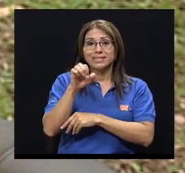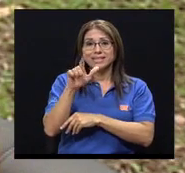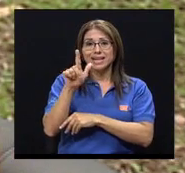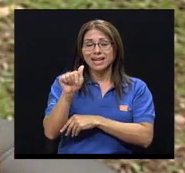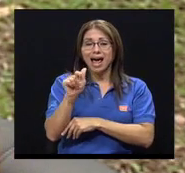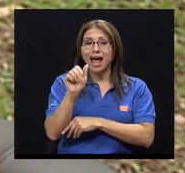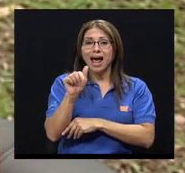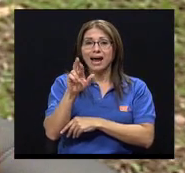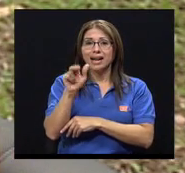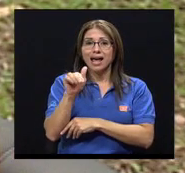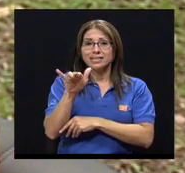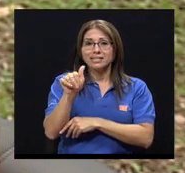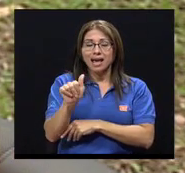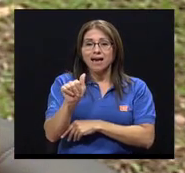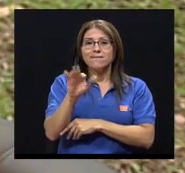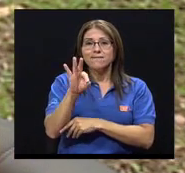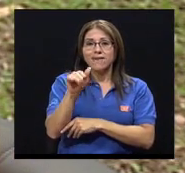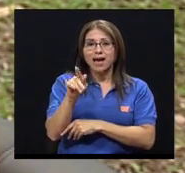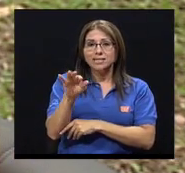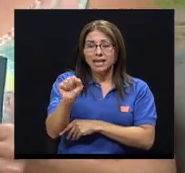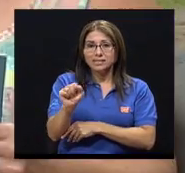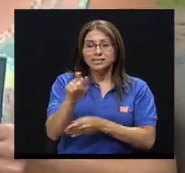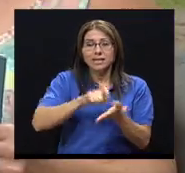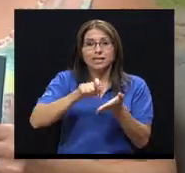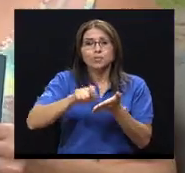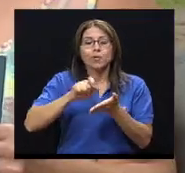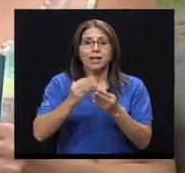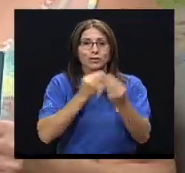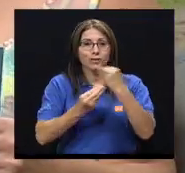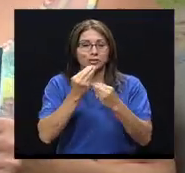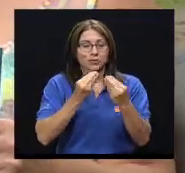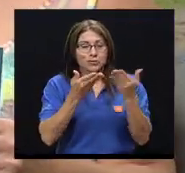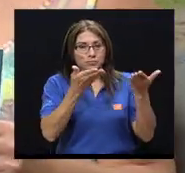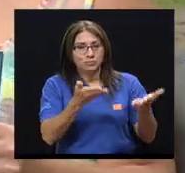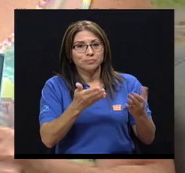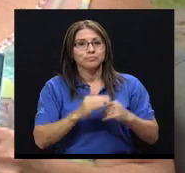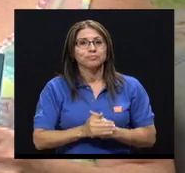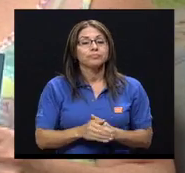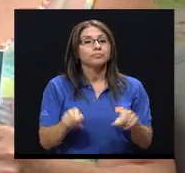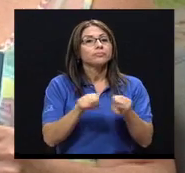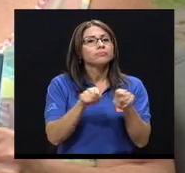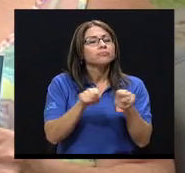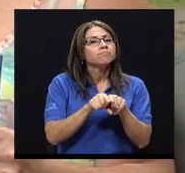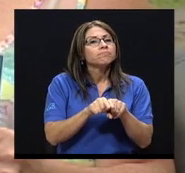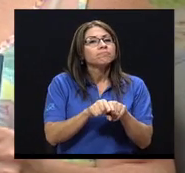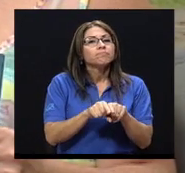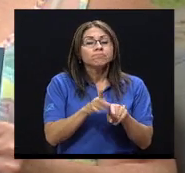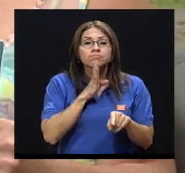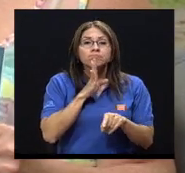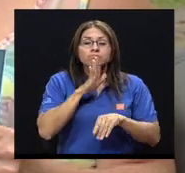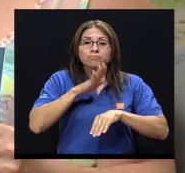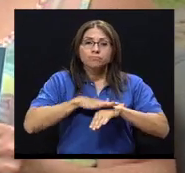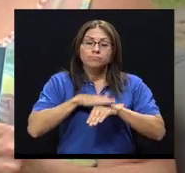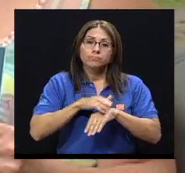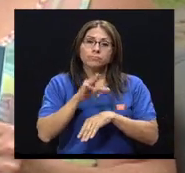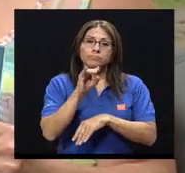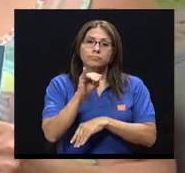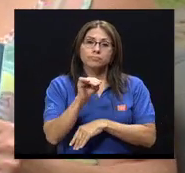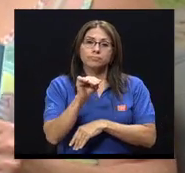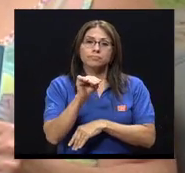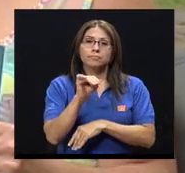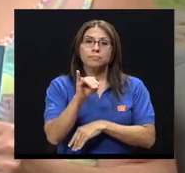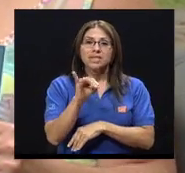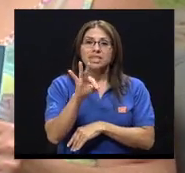Fallas, de la Escuela de Nutrición, que muy gentilmente nos acompaña. Y sería tal vez, como Priscila, retomar un poco lo de los mitos. Porque definitivamente